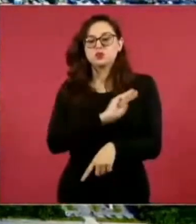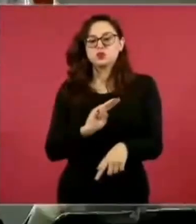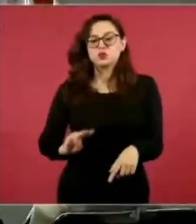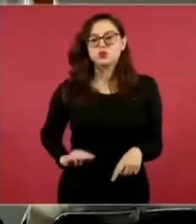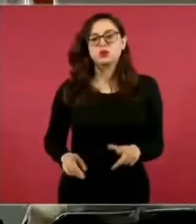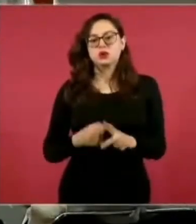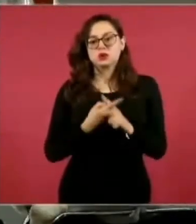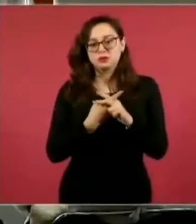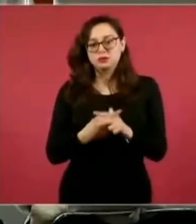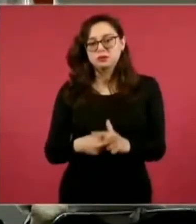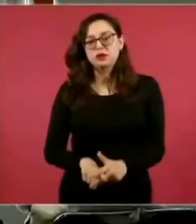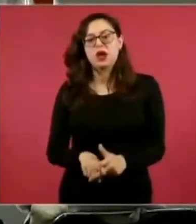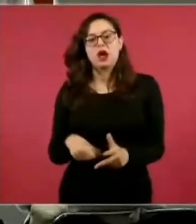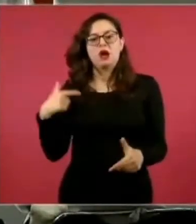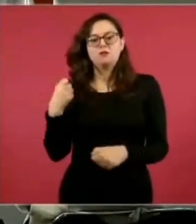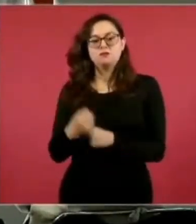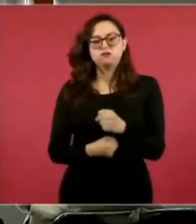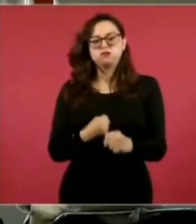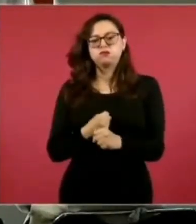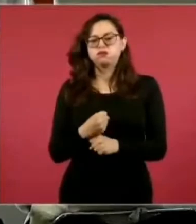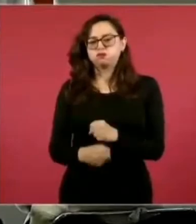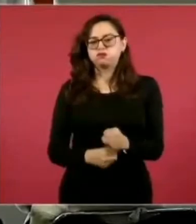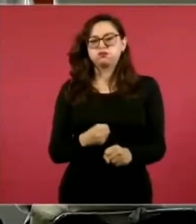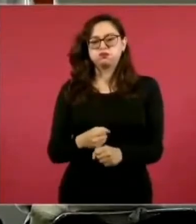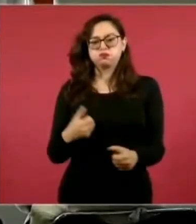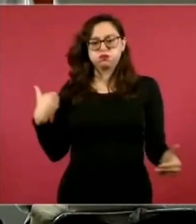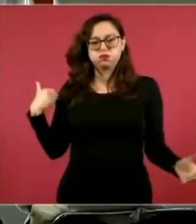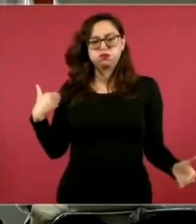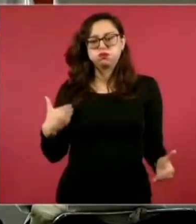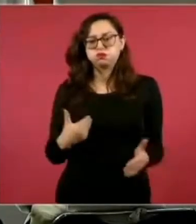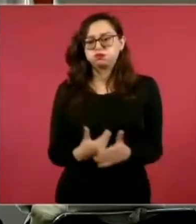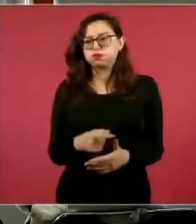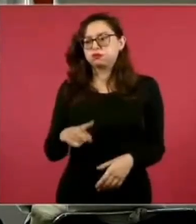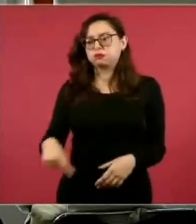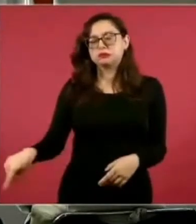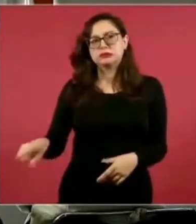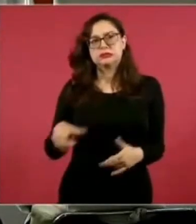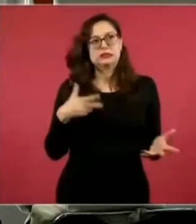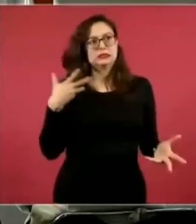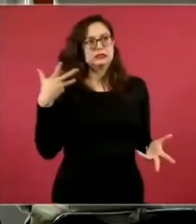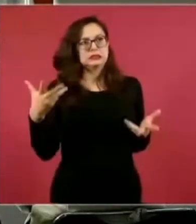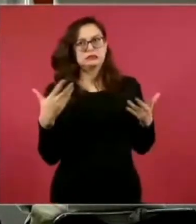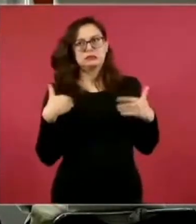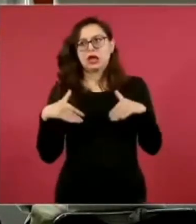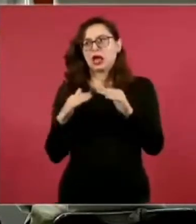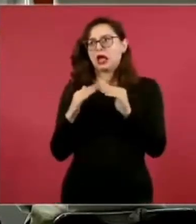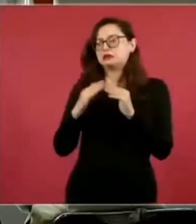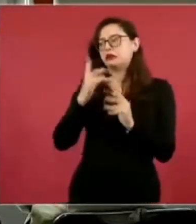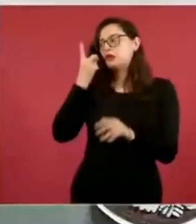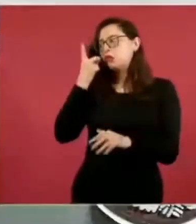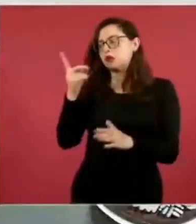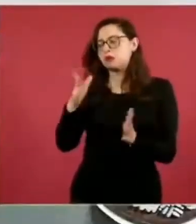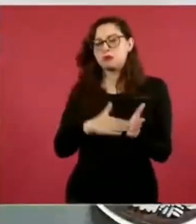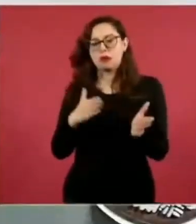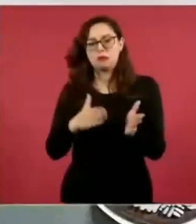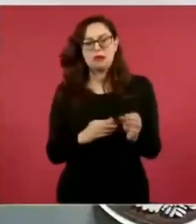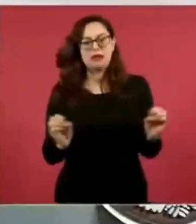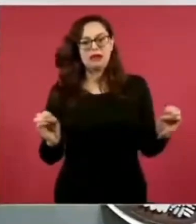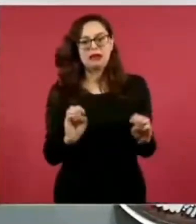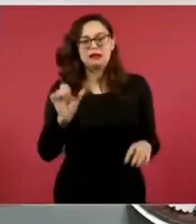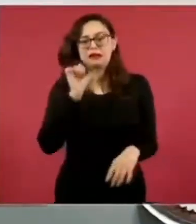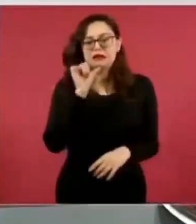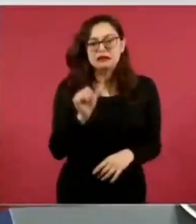Solidaridad, que durante décadas la gente vivió sin certeza jurídica sobre su patrimonio. Imagínense a las madres